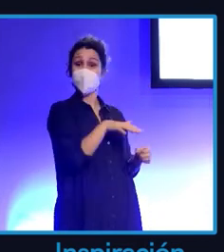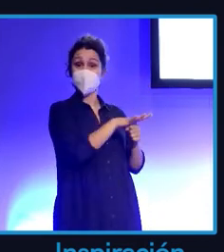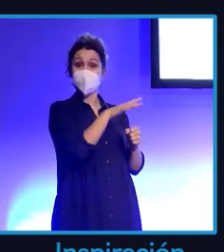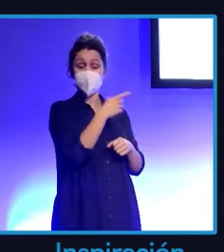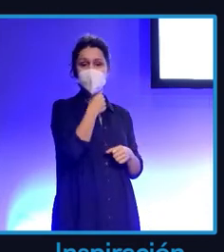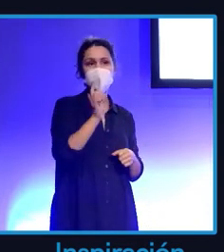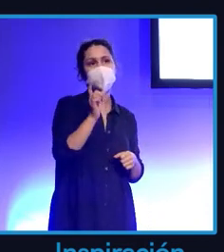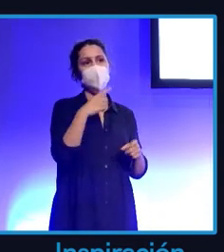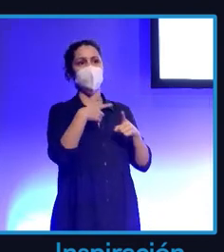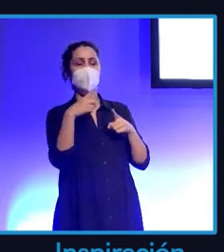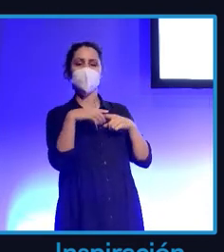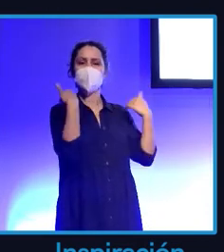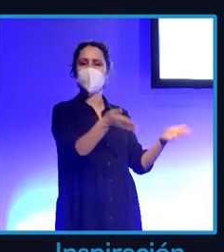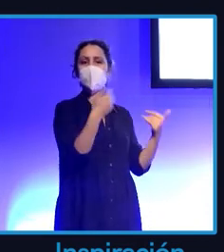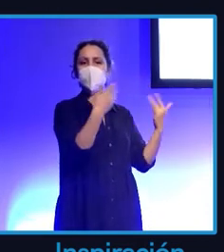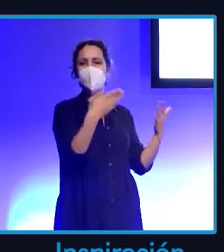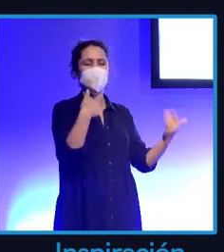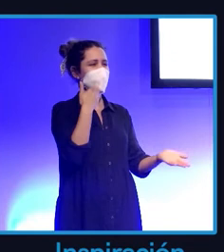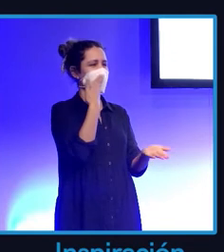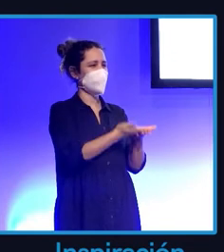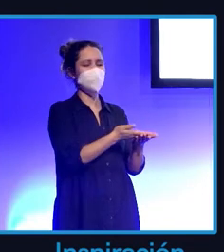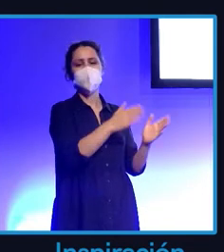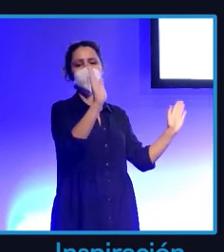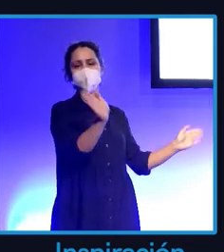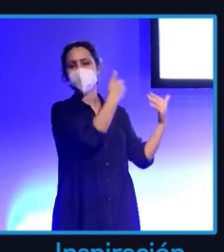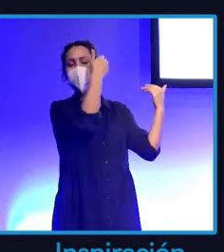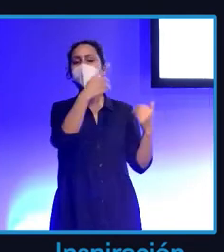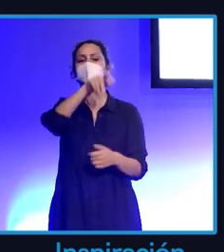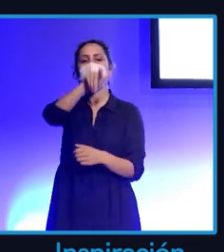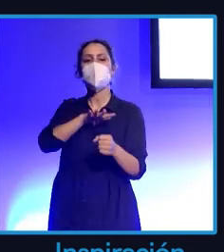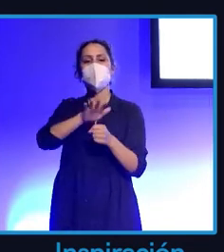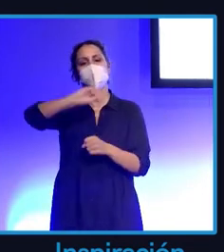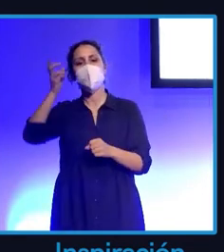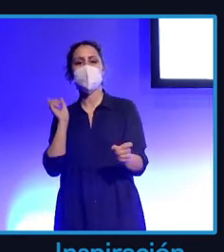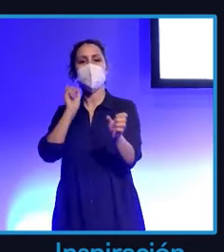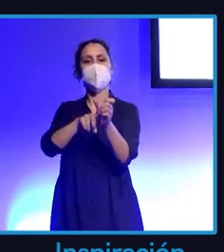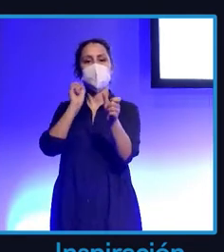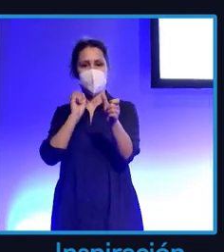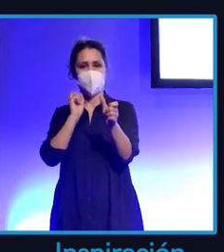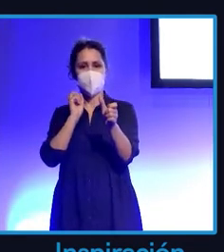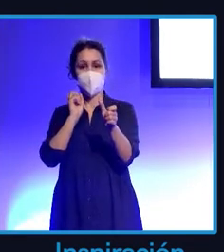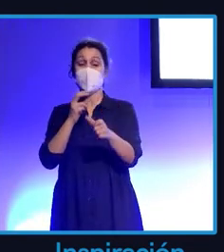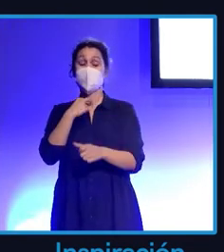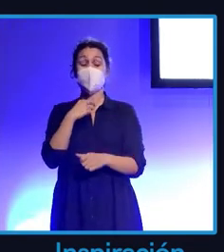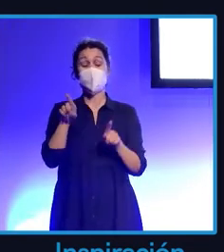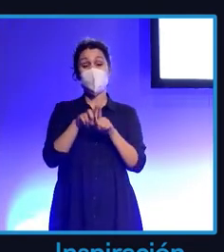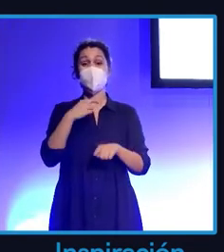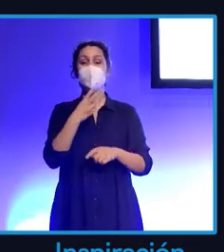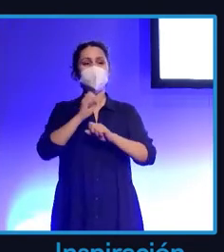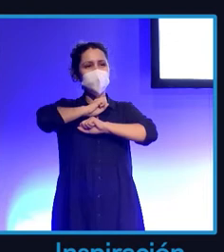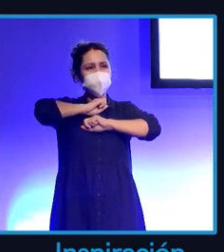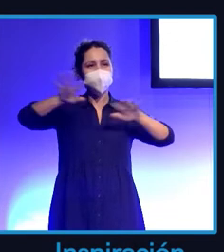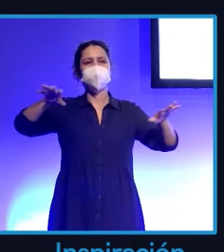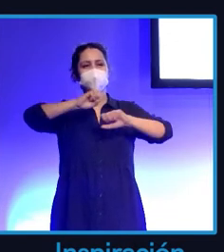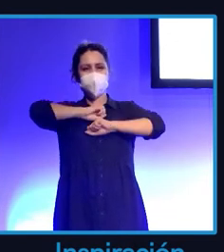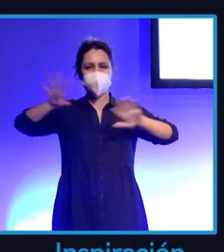porque le regalan 15 productos y ya no te lo crees, sigue a otro. Hay muchísima gente dando voz con un altavoz enorme y con una credibilidad